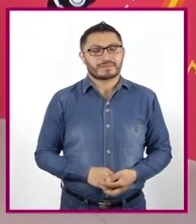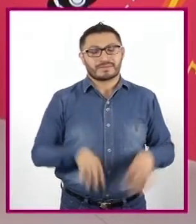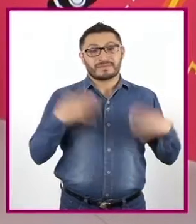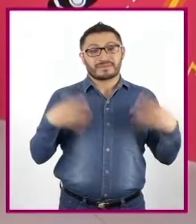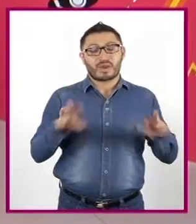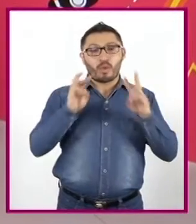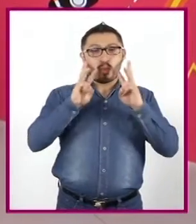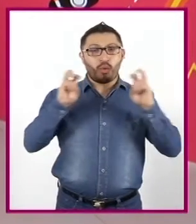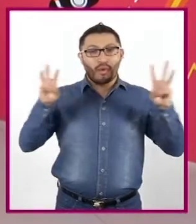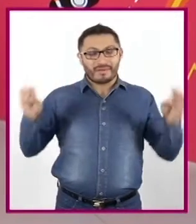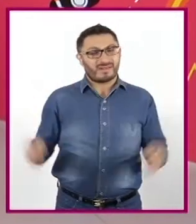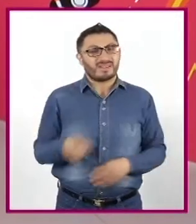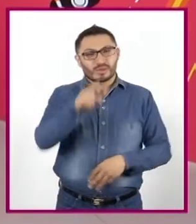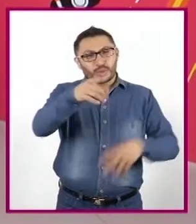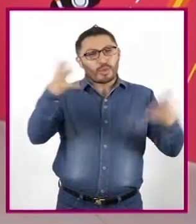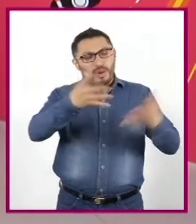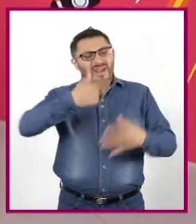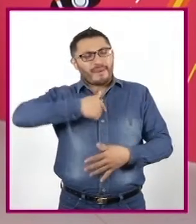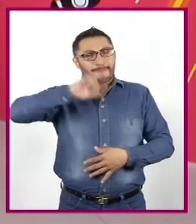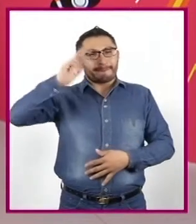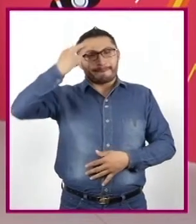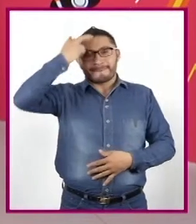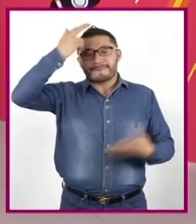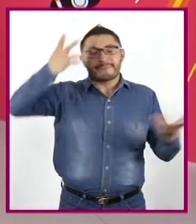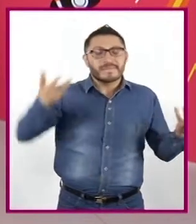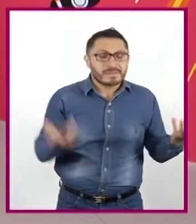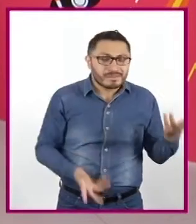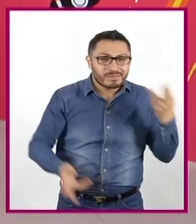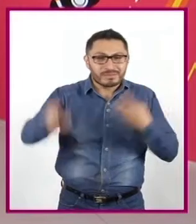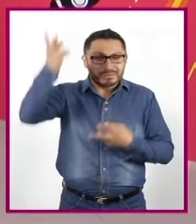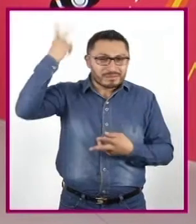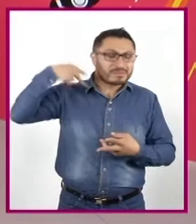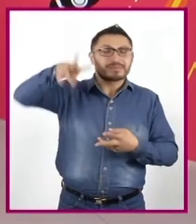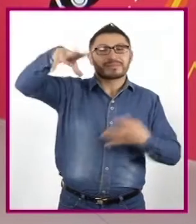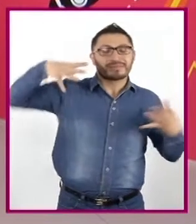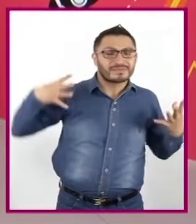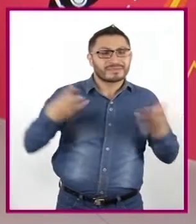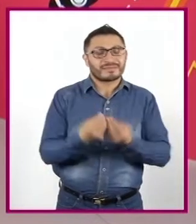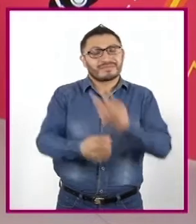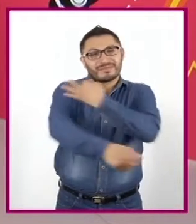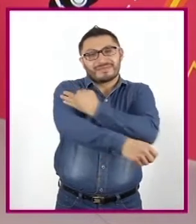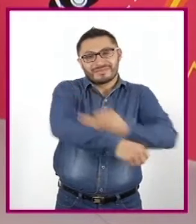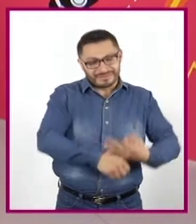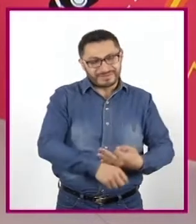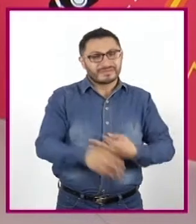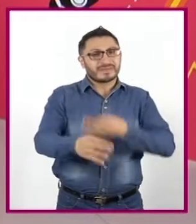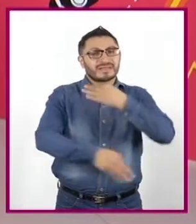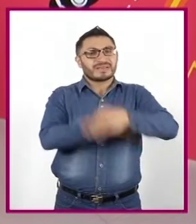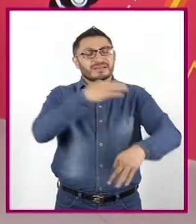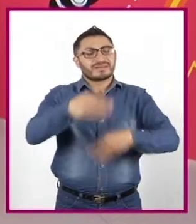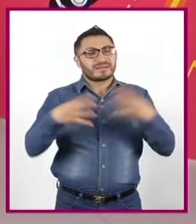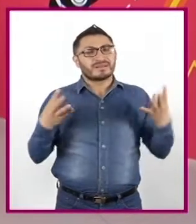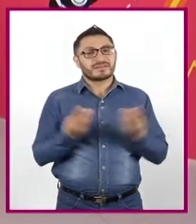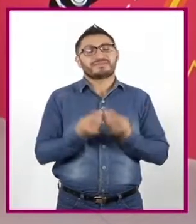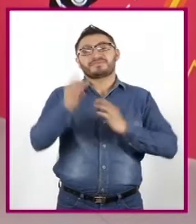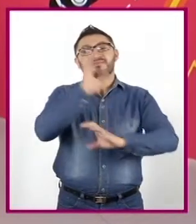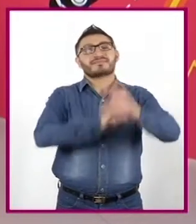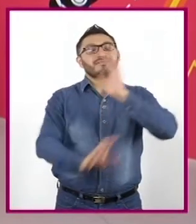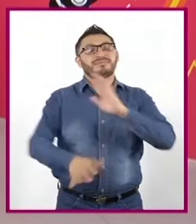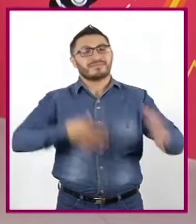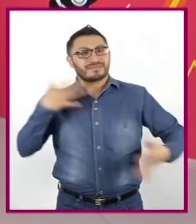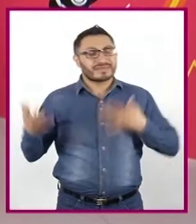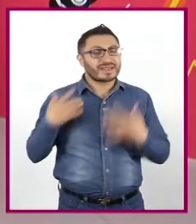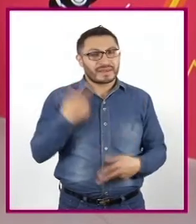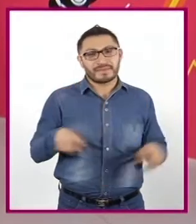¡Asombroso! Hiciste que recordara los viajes con mi familia, todos cantando y disfrutando de la